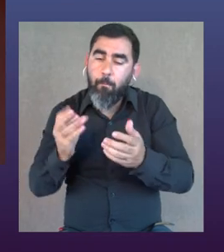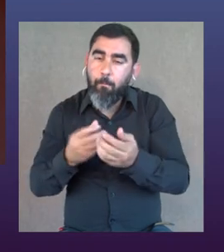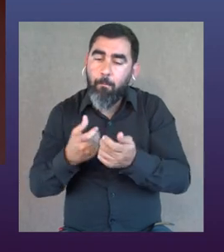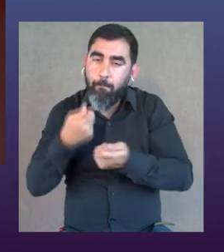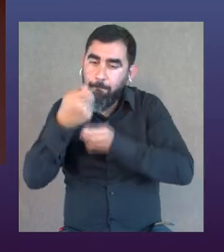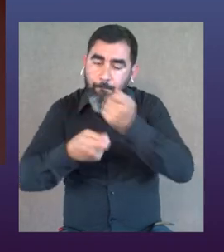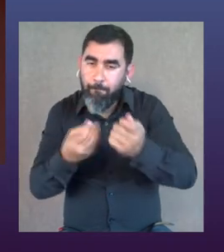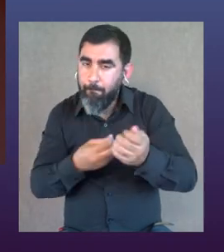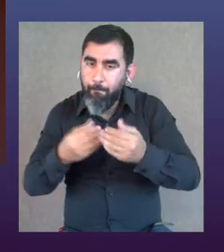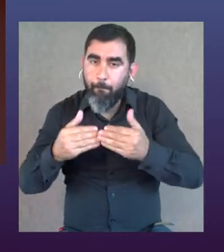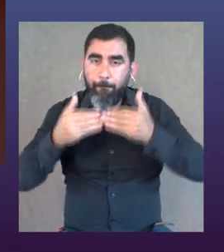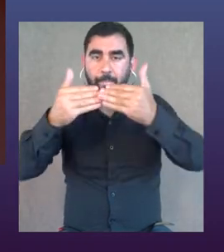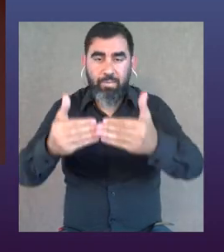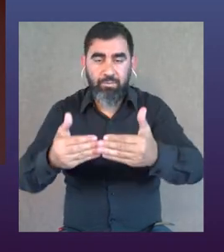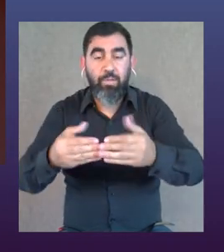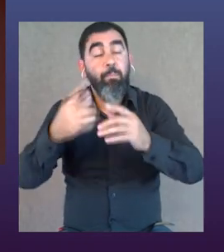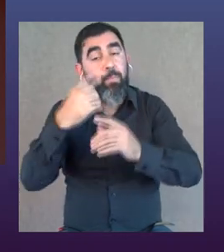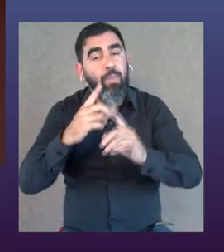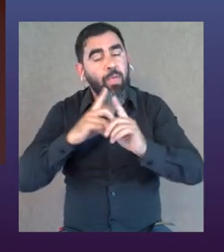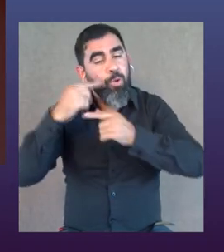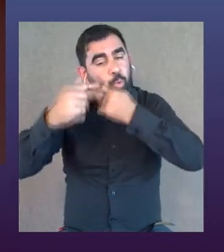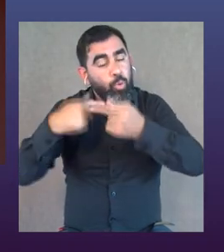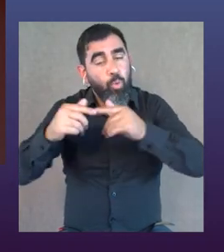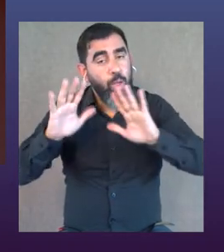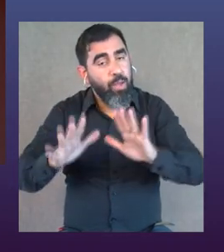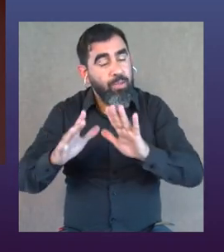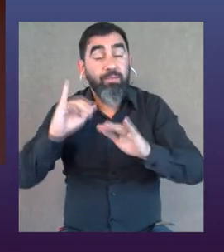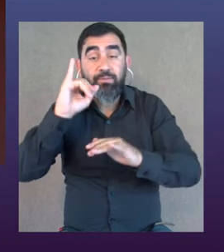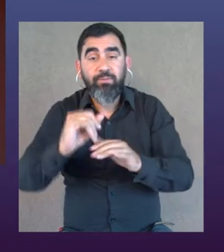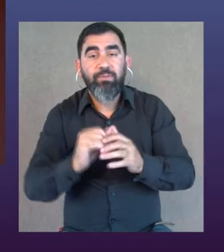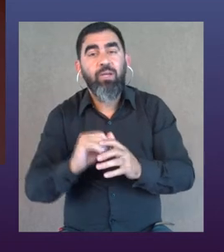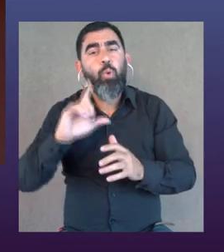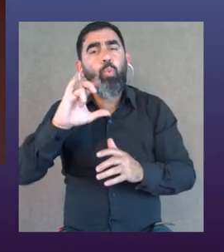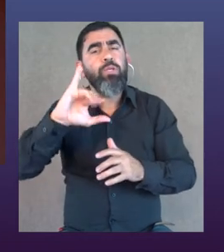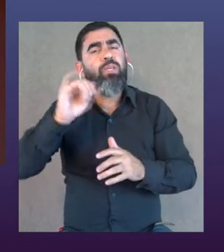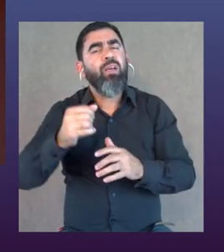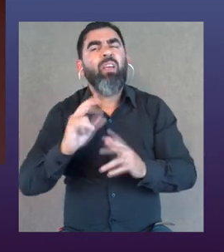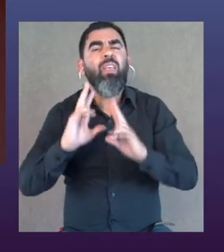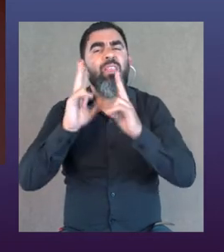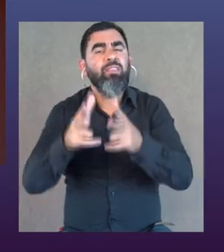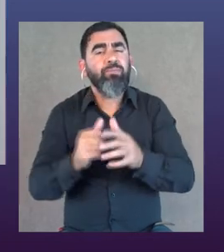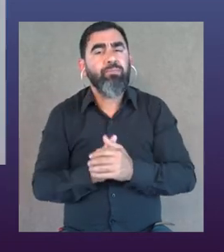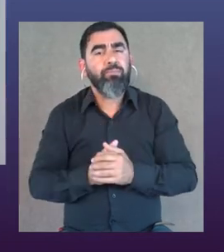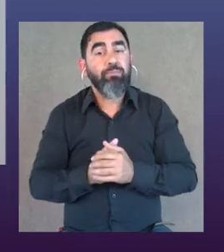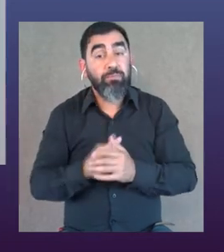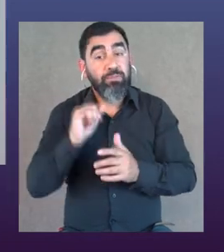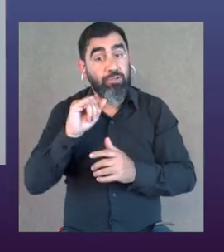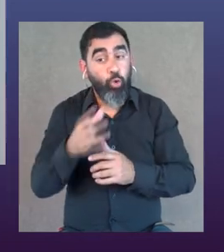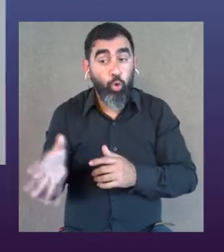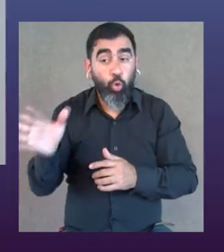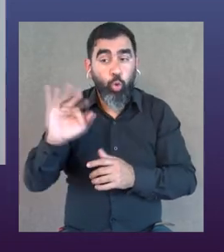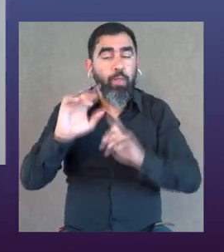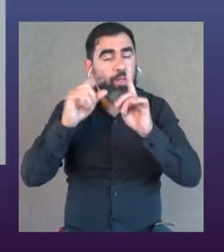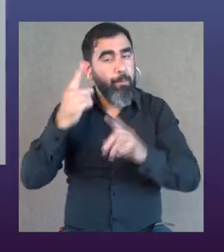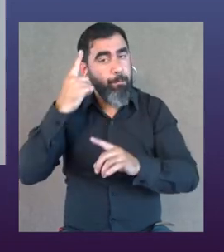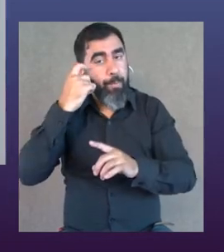detenido más aún, ¿no? Pero bueno, hay que seguir adelante y... Sí, Lucía, querés decir... María, como que también es